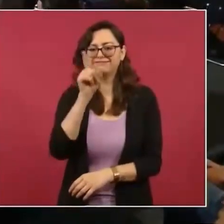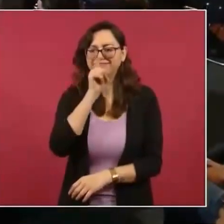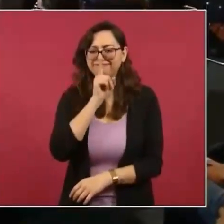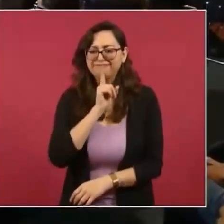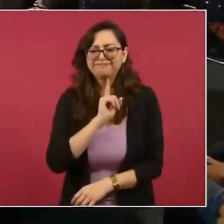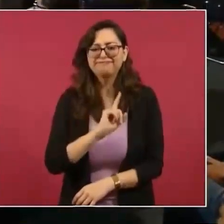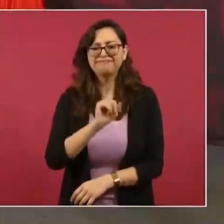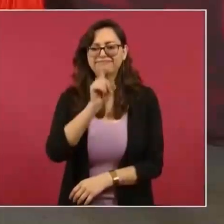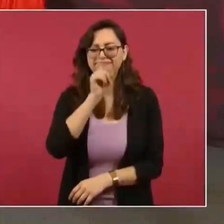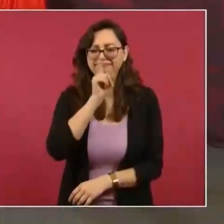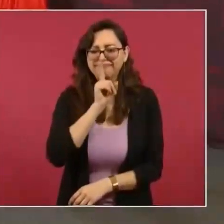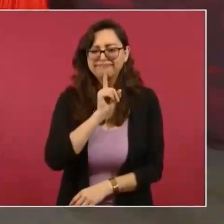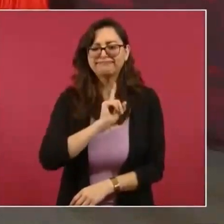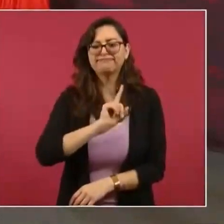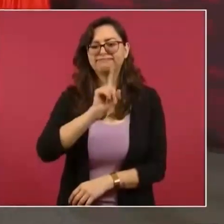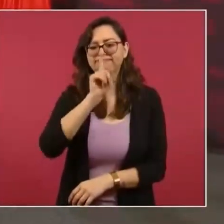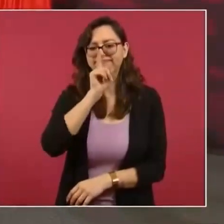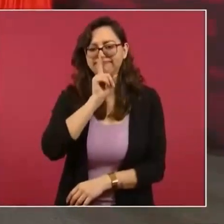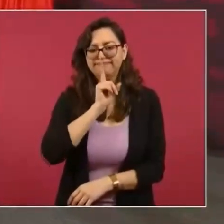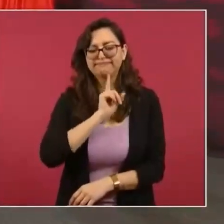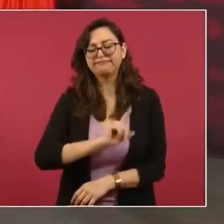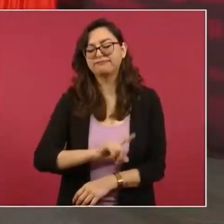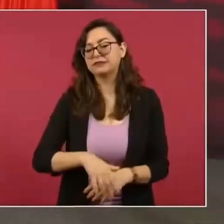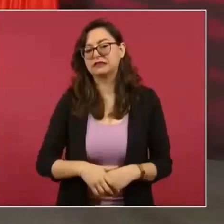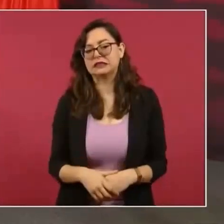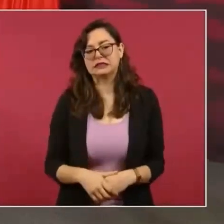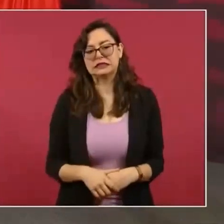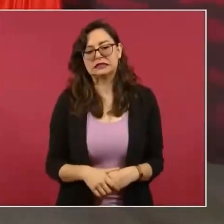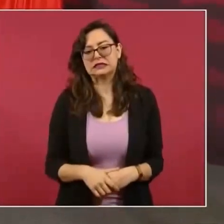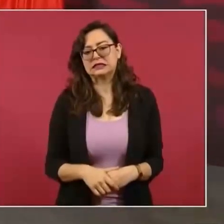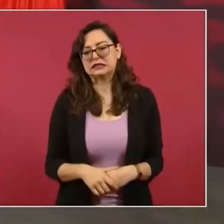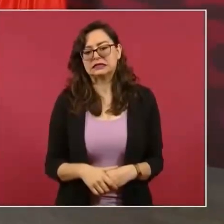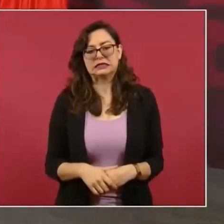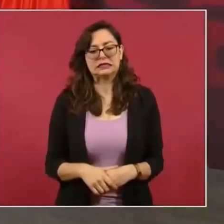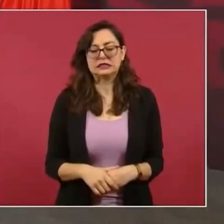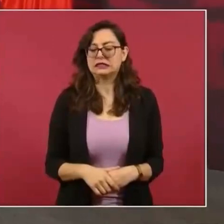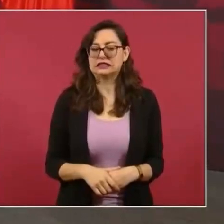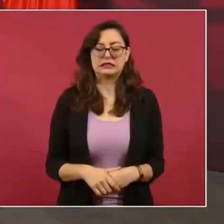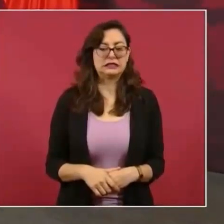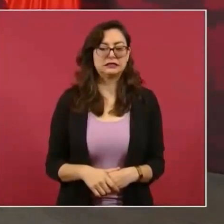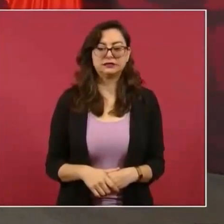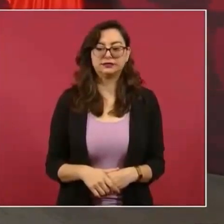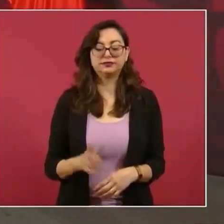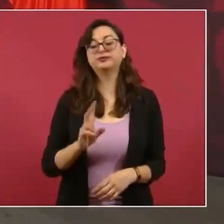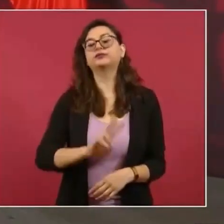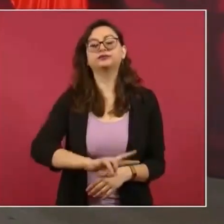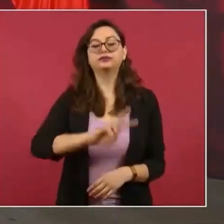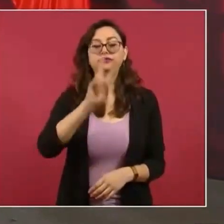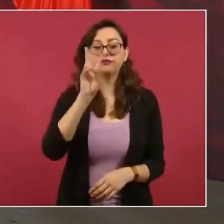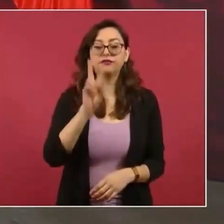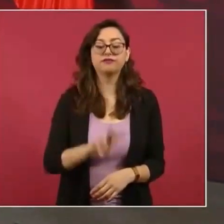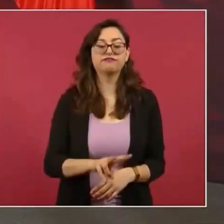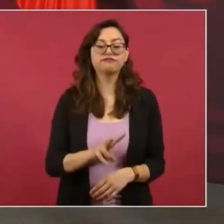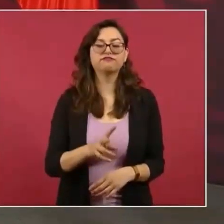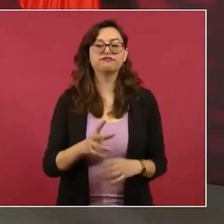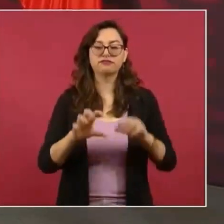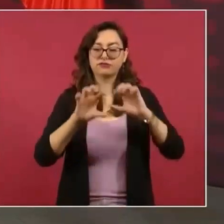que realmente los medios de información en general